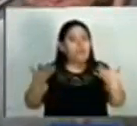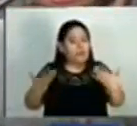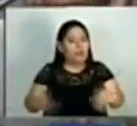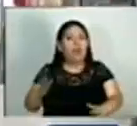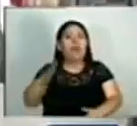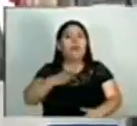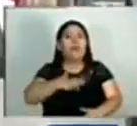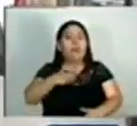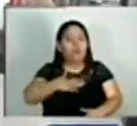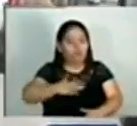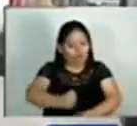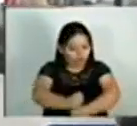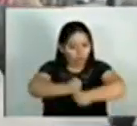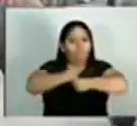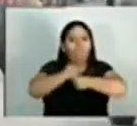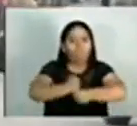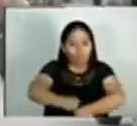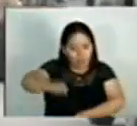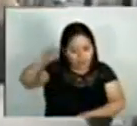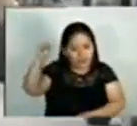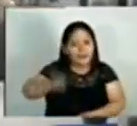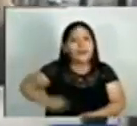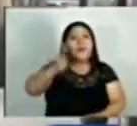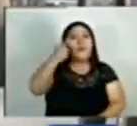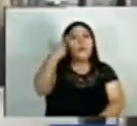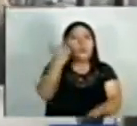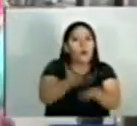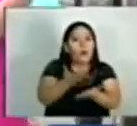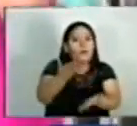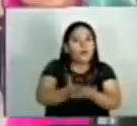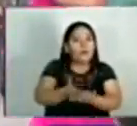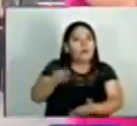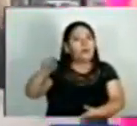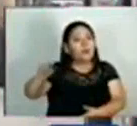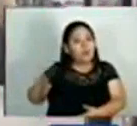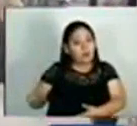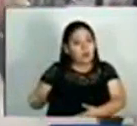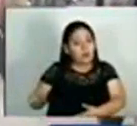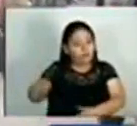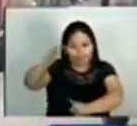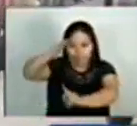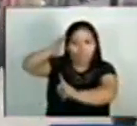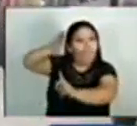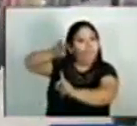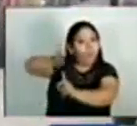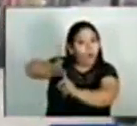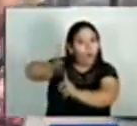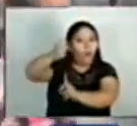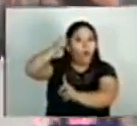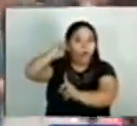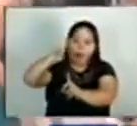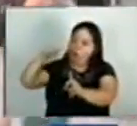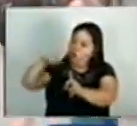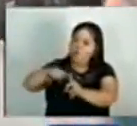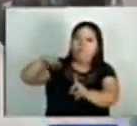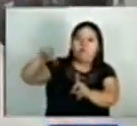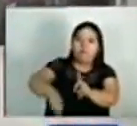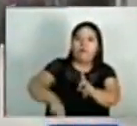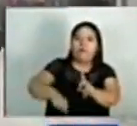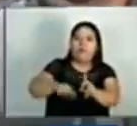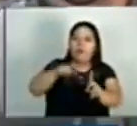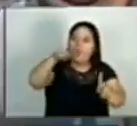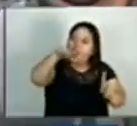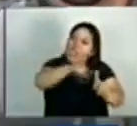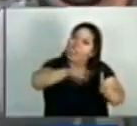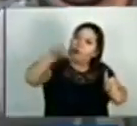la certeza positiva y los indicios criminales directos sobre este criminal, este